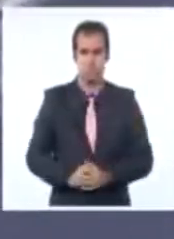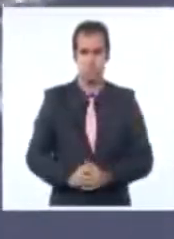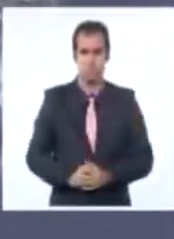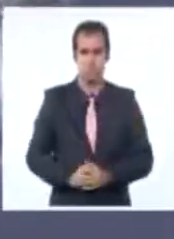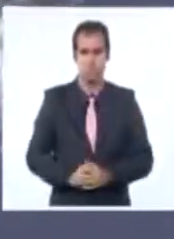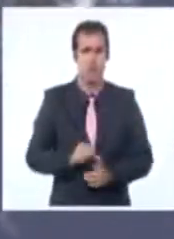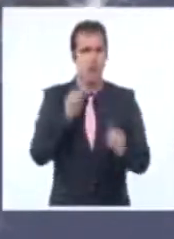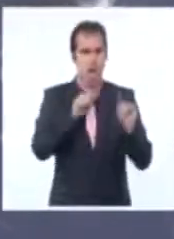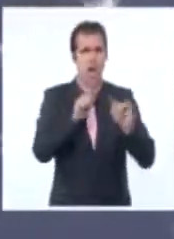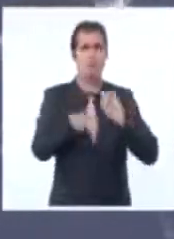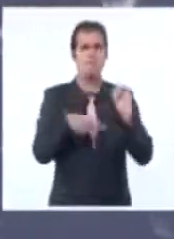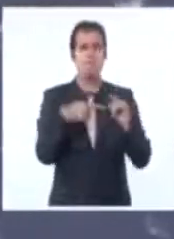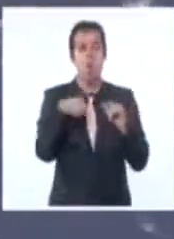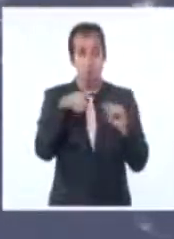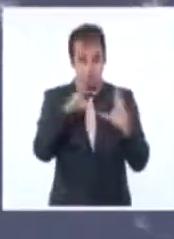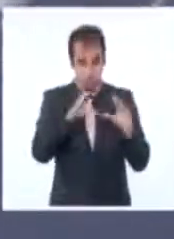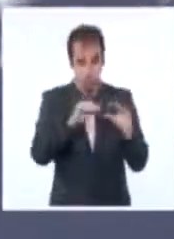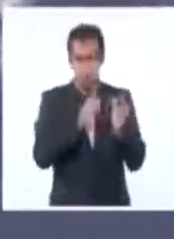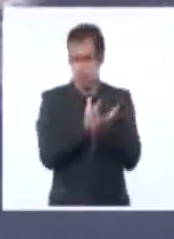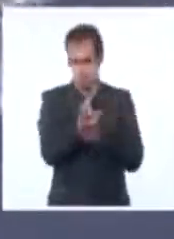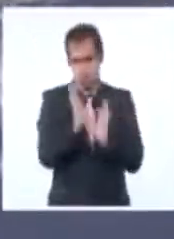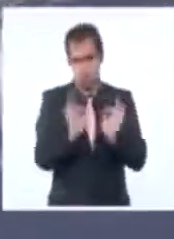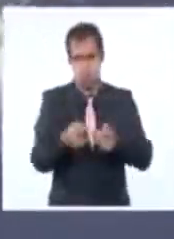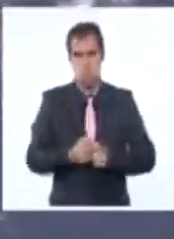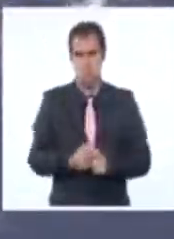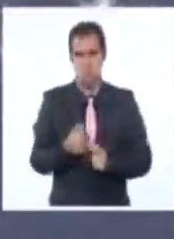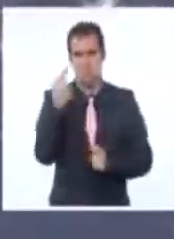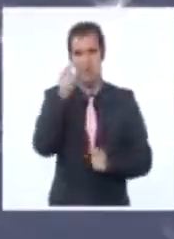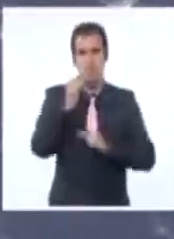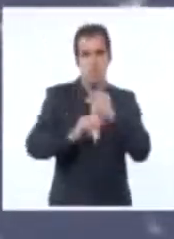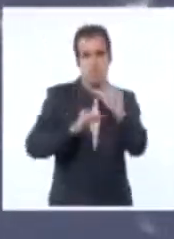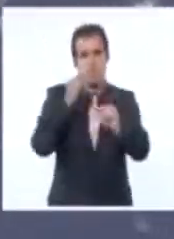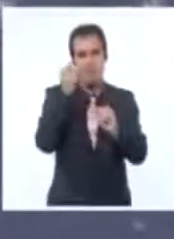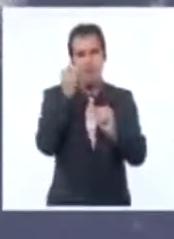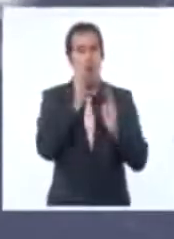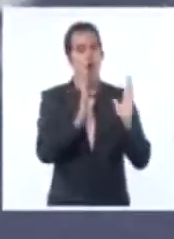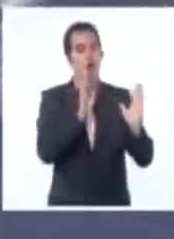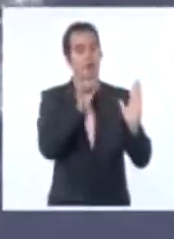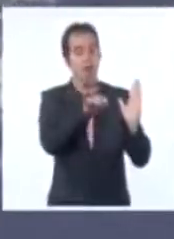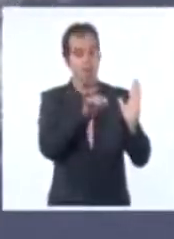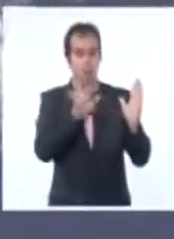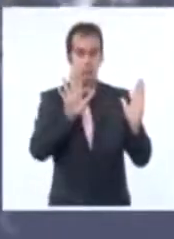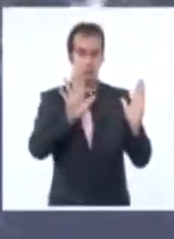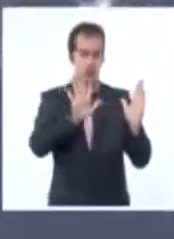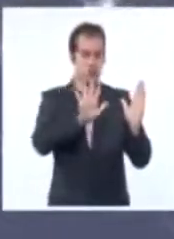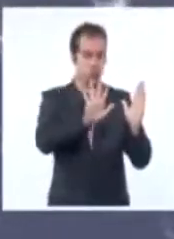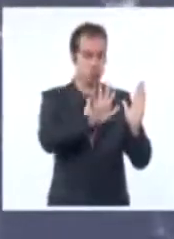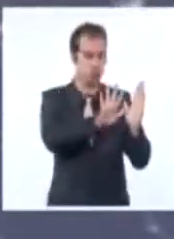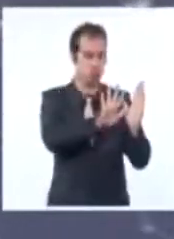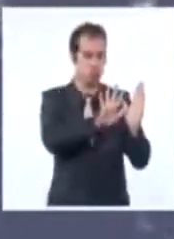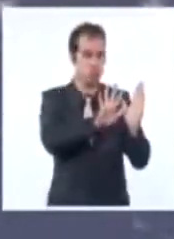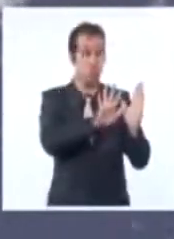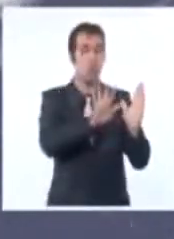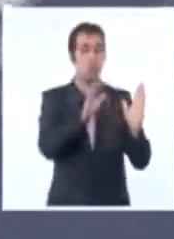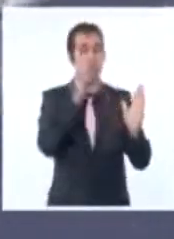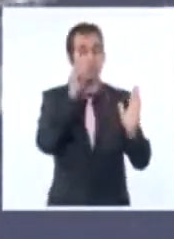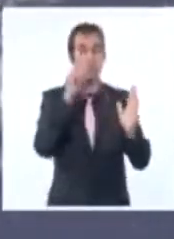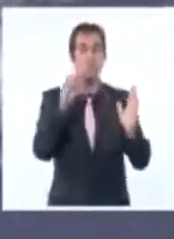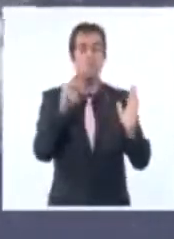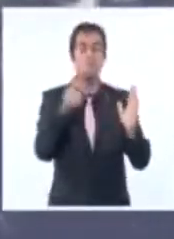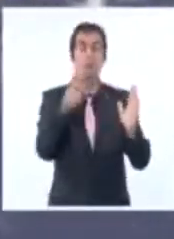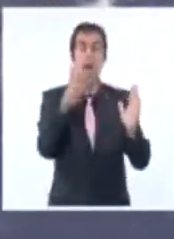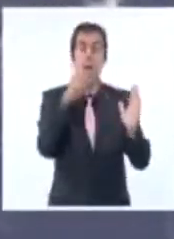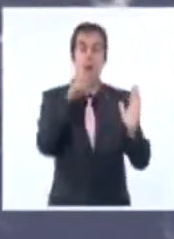va a continuar durante la noche de hoy, cuando este sistema se está transitando sobre la región oriental del país algo más lento y quedará ya durante la próxima madrugada